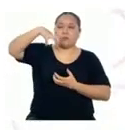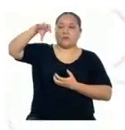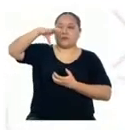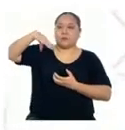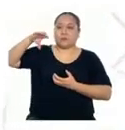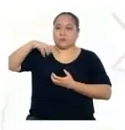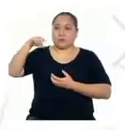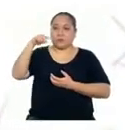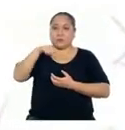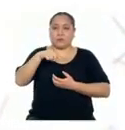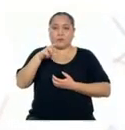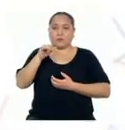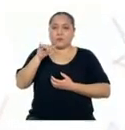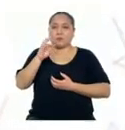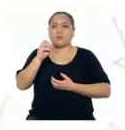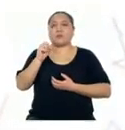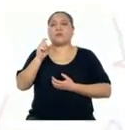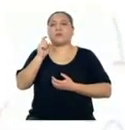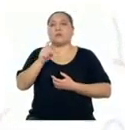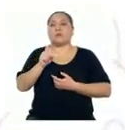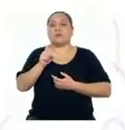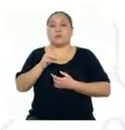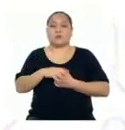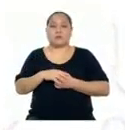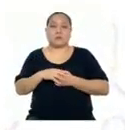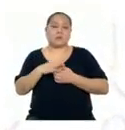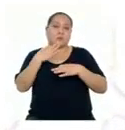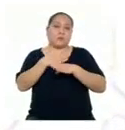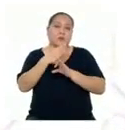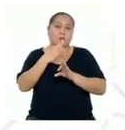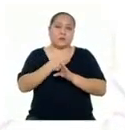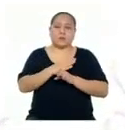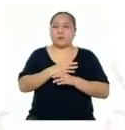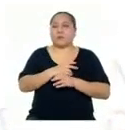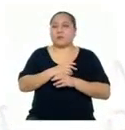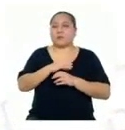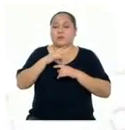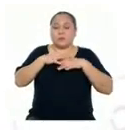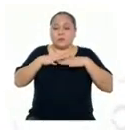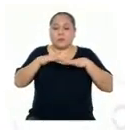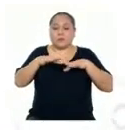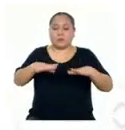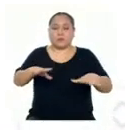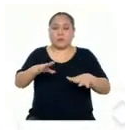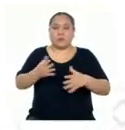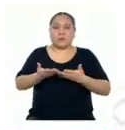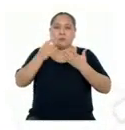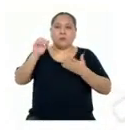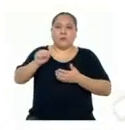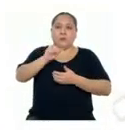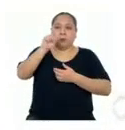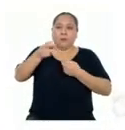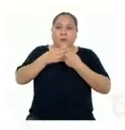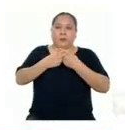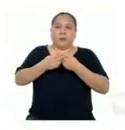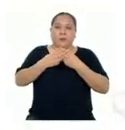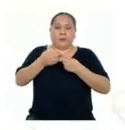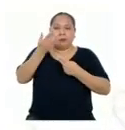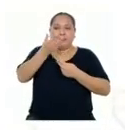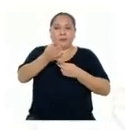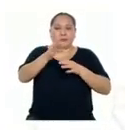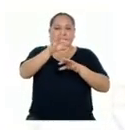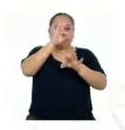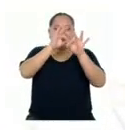rayos X Son una forma De radiación electromagnética Al igual que la luz visible Emitidos por los átomos pesados Que